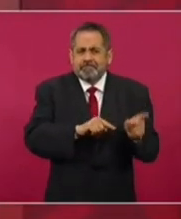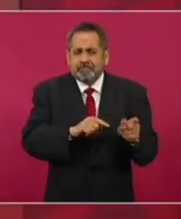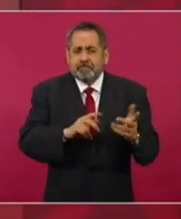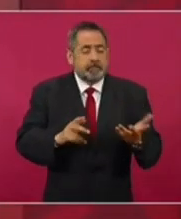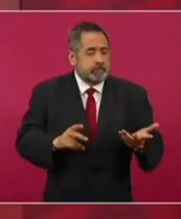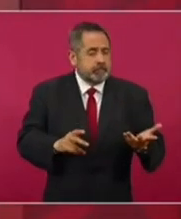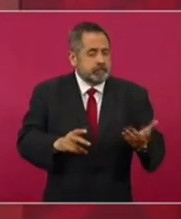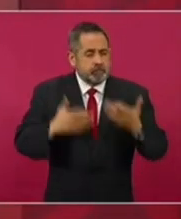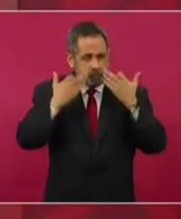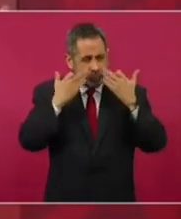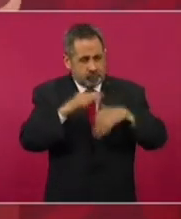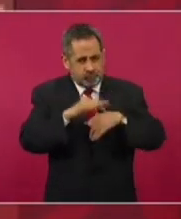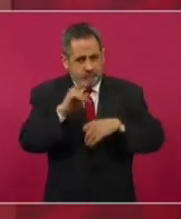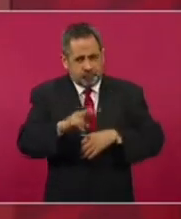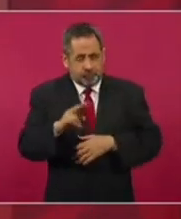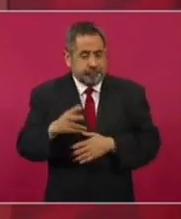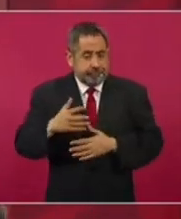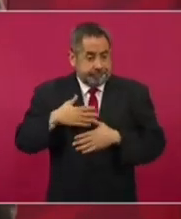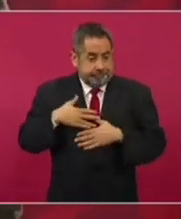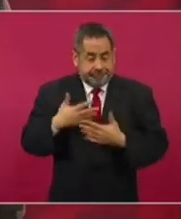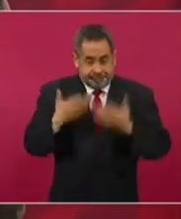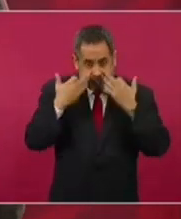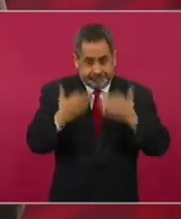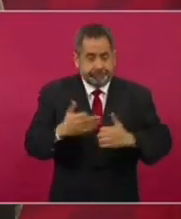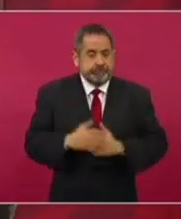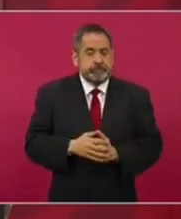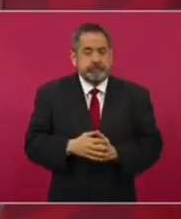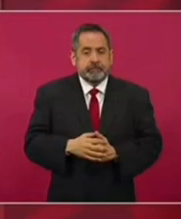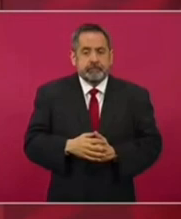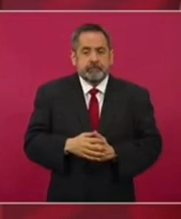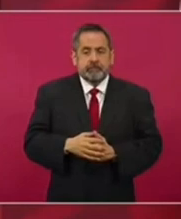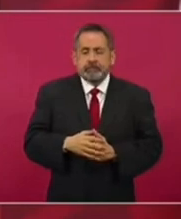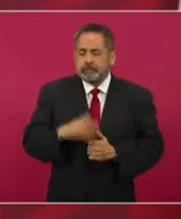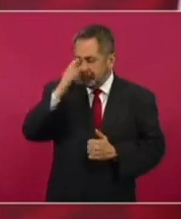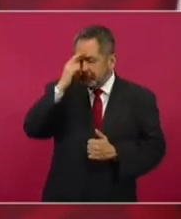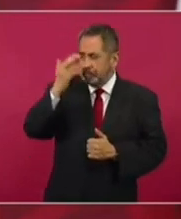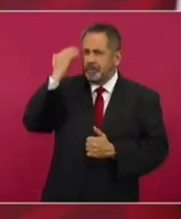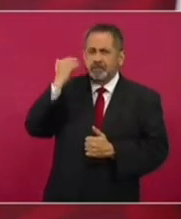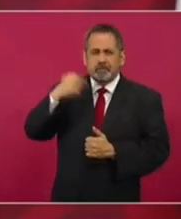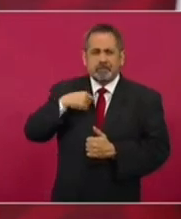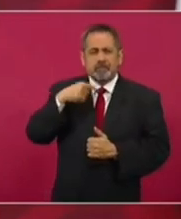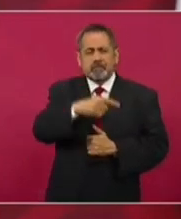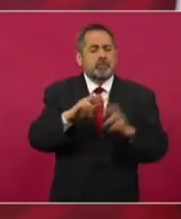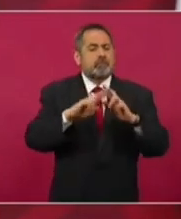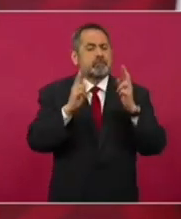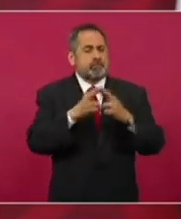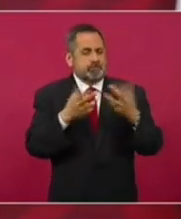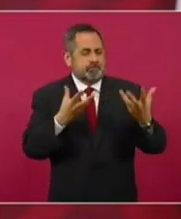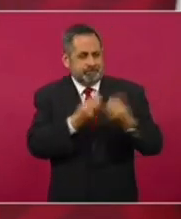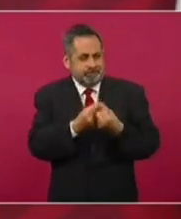Y me consta, bueno, porque estábamos en la reunión bilateral